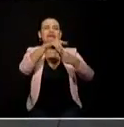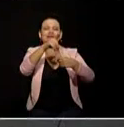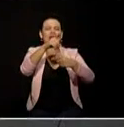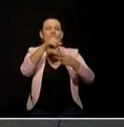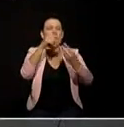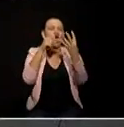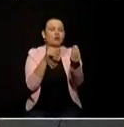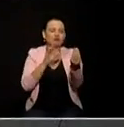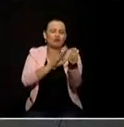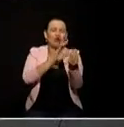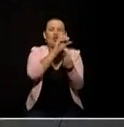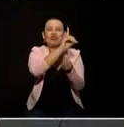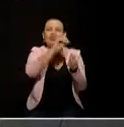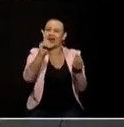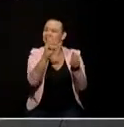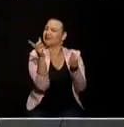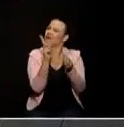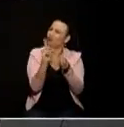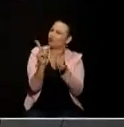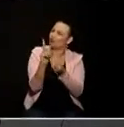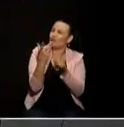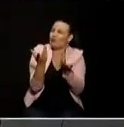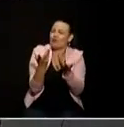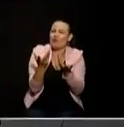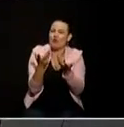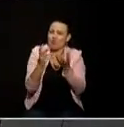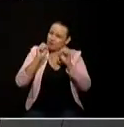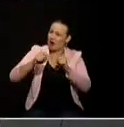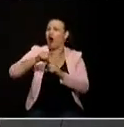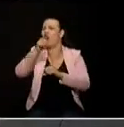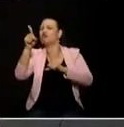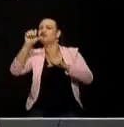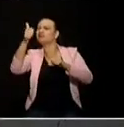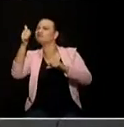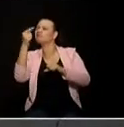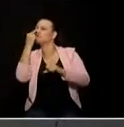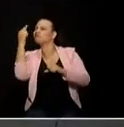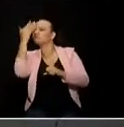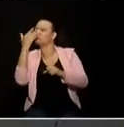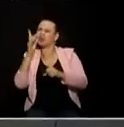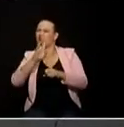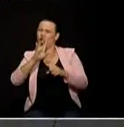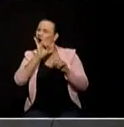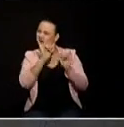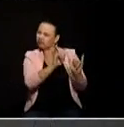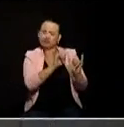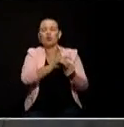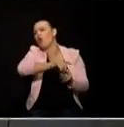hay posibilidades en la construcción desde otras orillas de la política porque lo deberían de hacer por ti